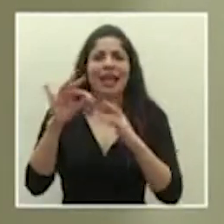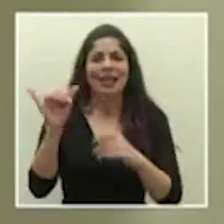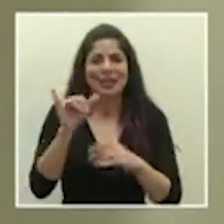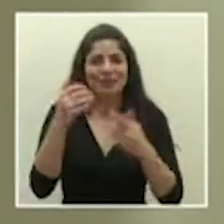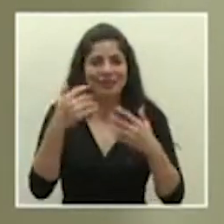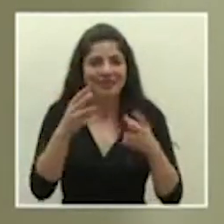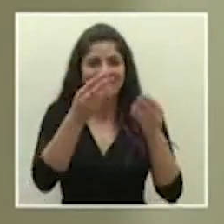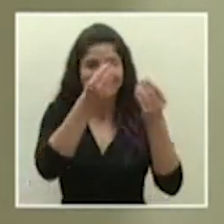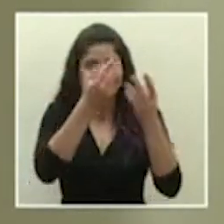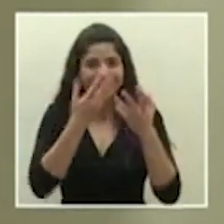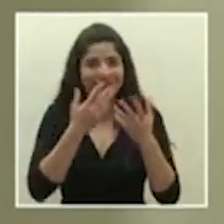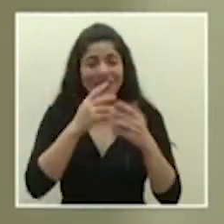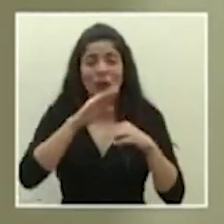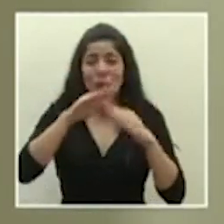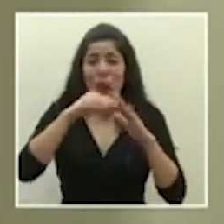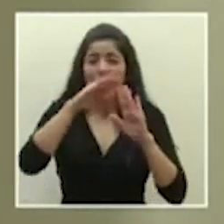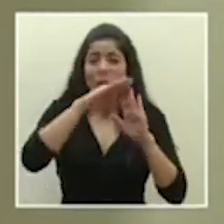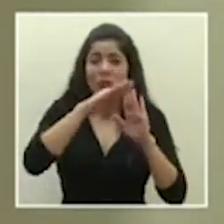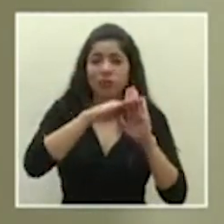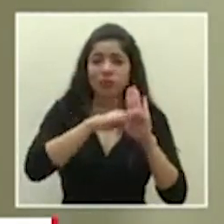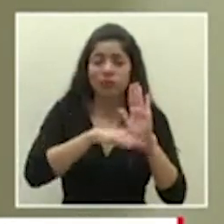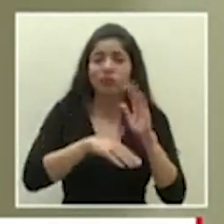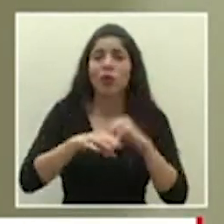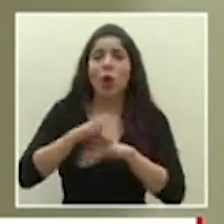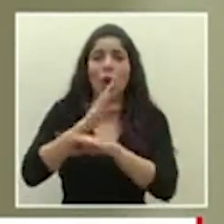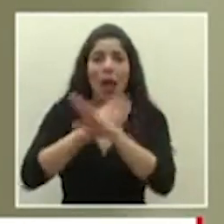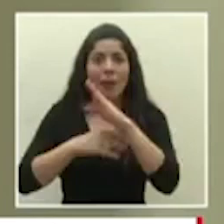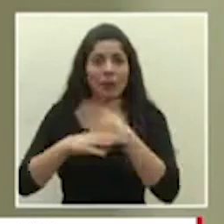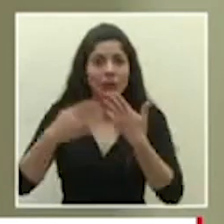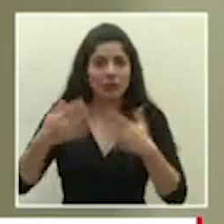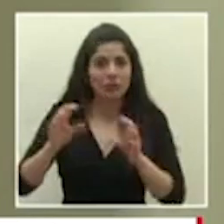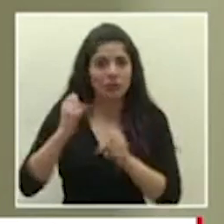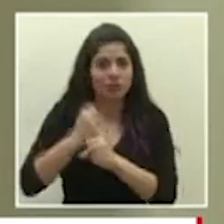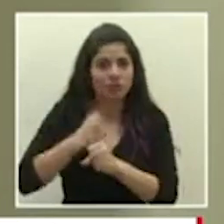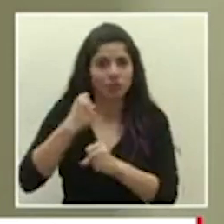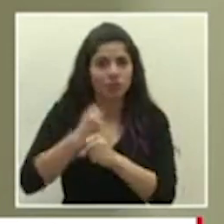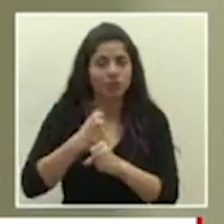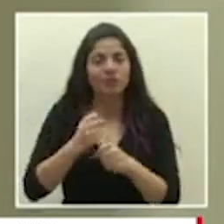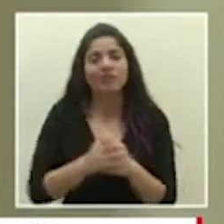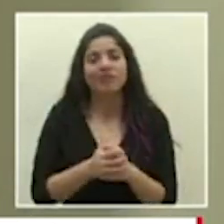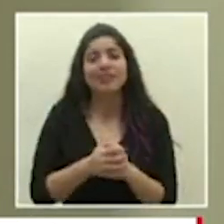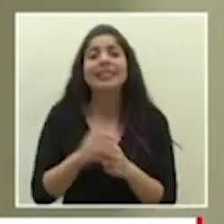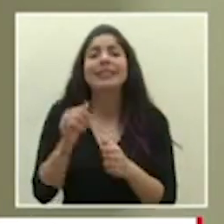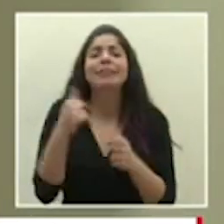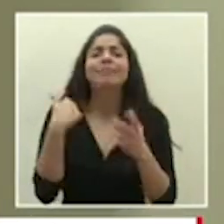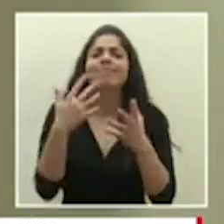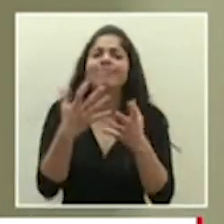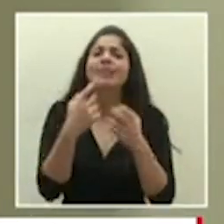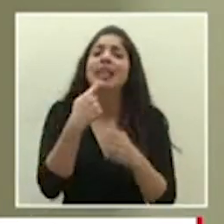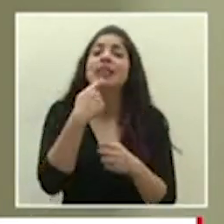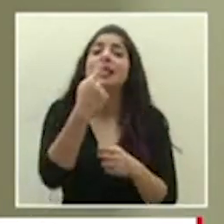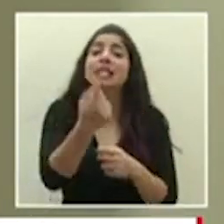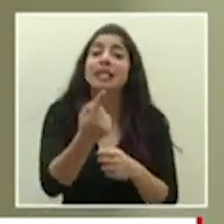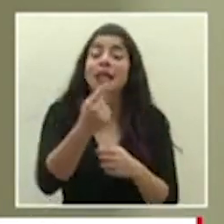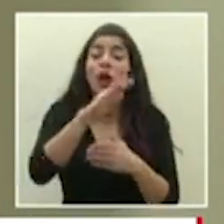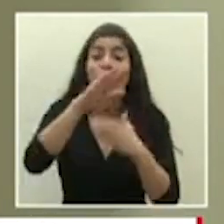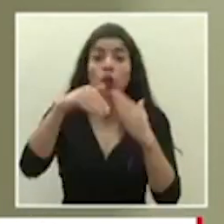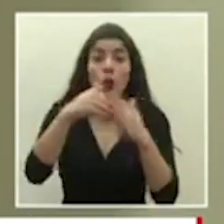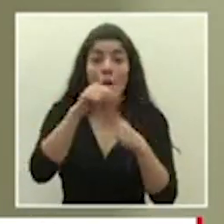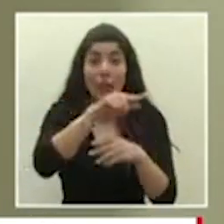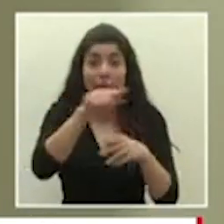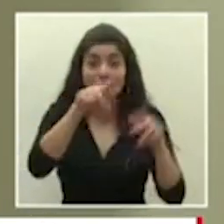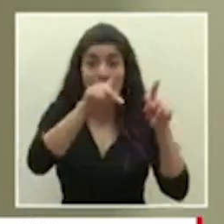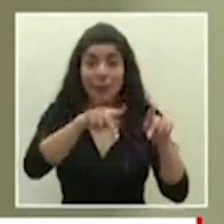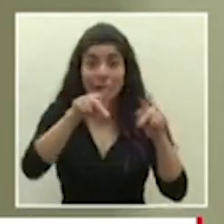informaron en todas las medidas que ha tomado Conaptis y quiero decirle a todas esas personas